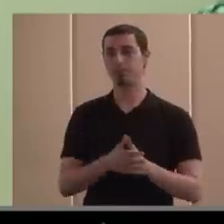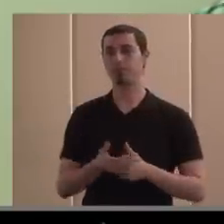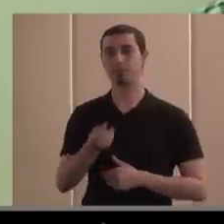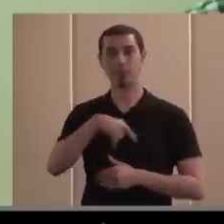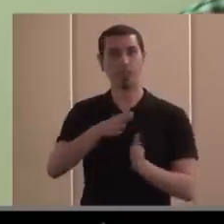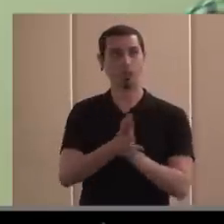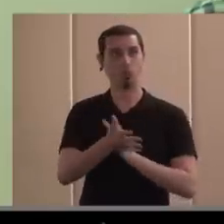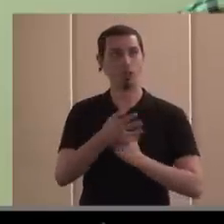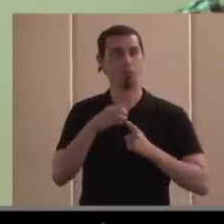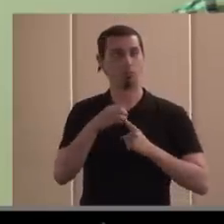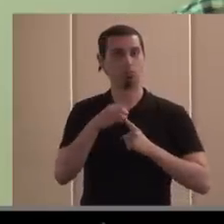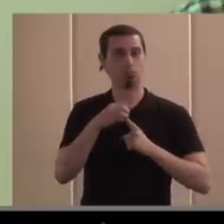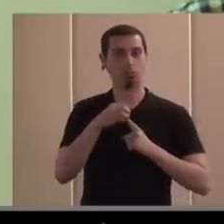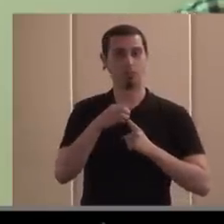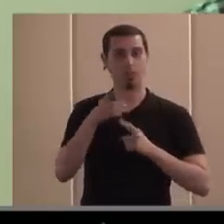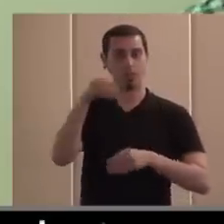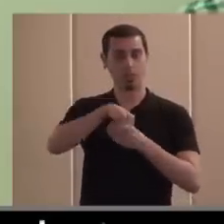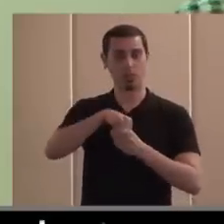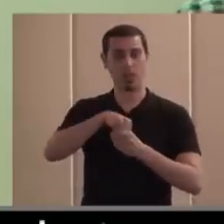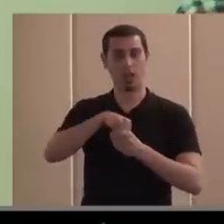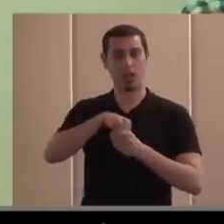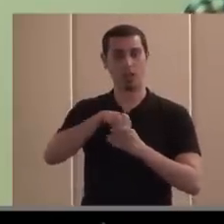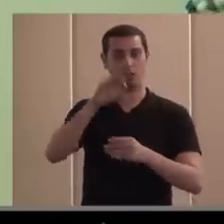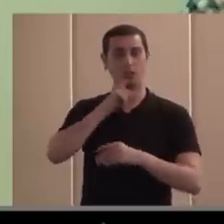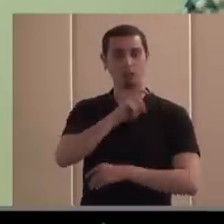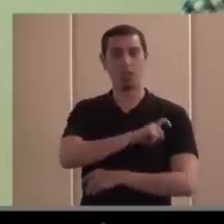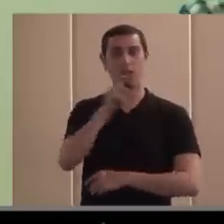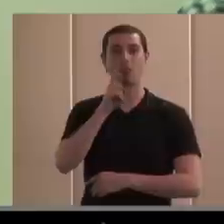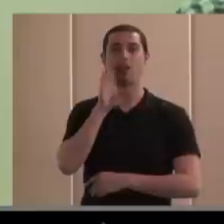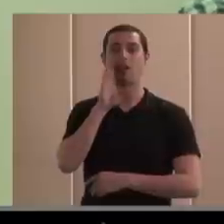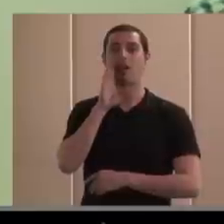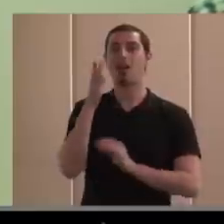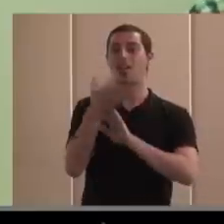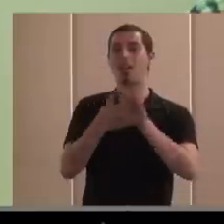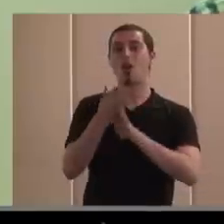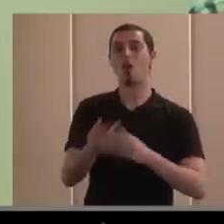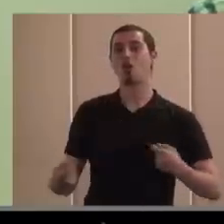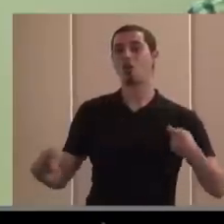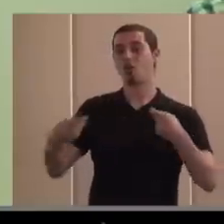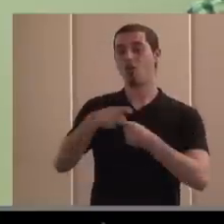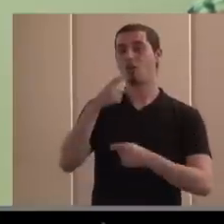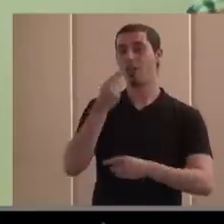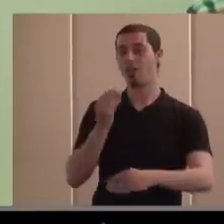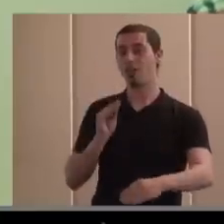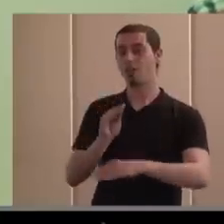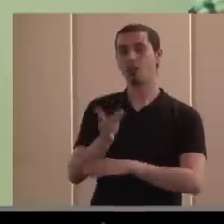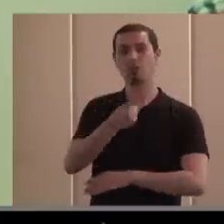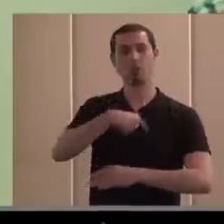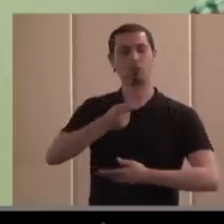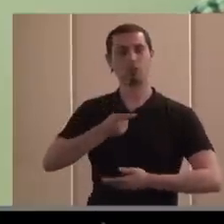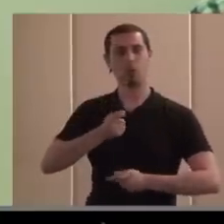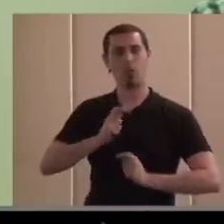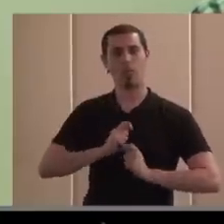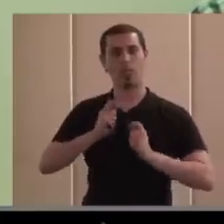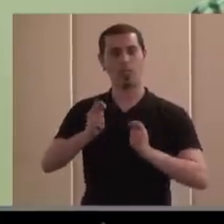nuclear dentro de la fundación pues siempre el criterio de cofinanciación y de ser nosotros un poco los que aportásemos esa parte